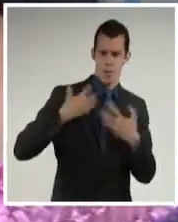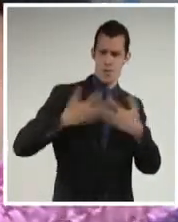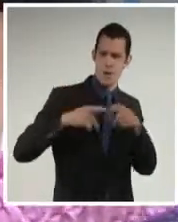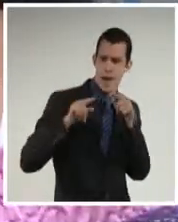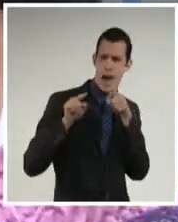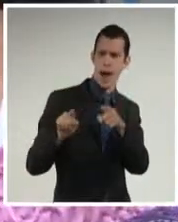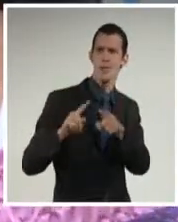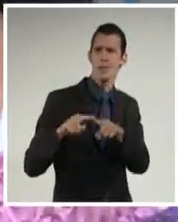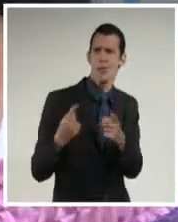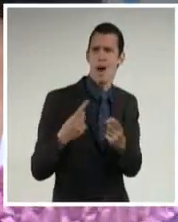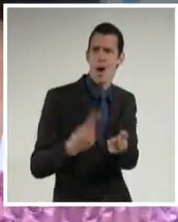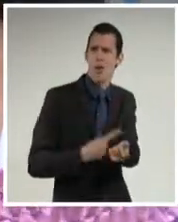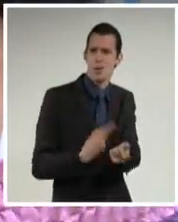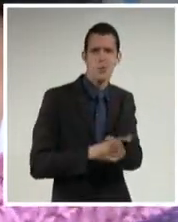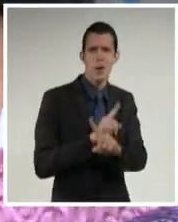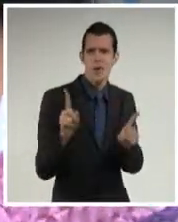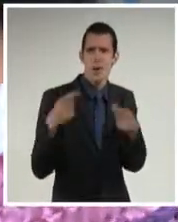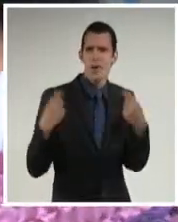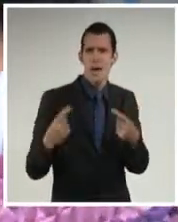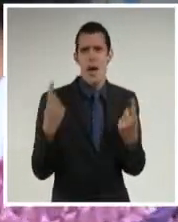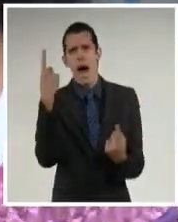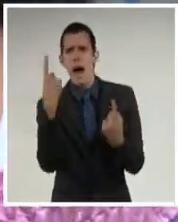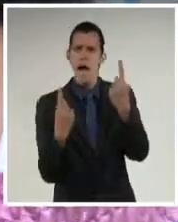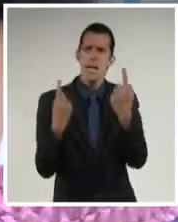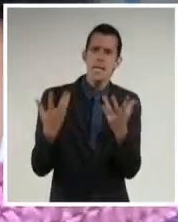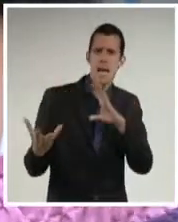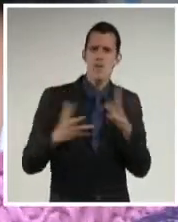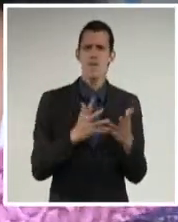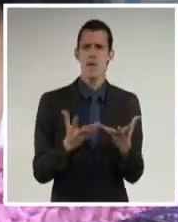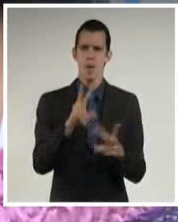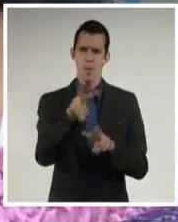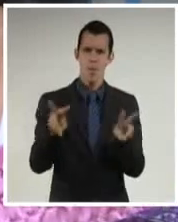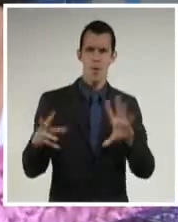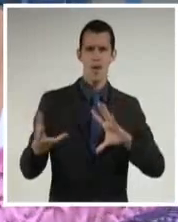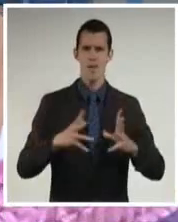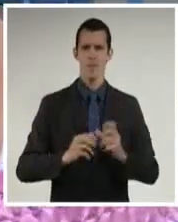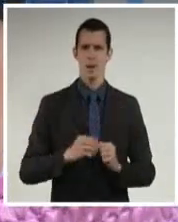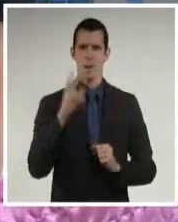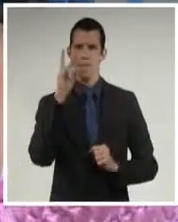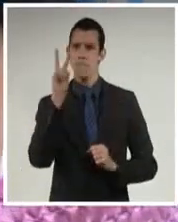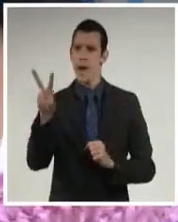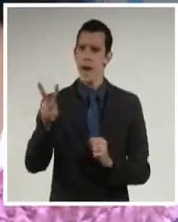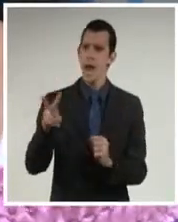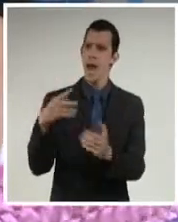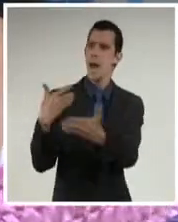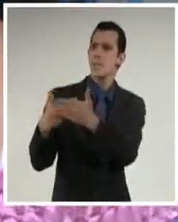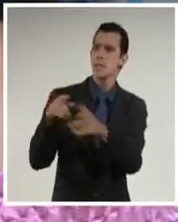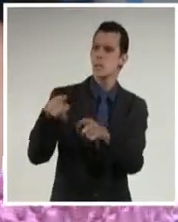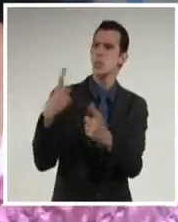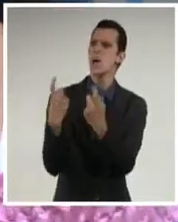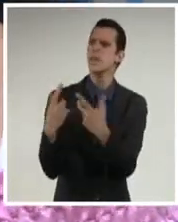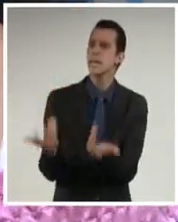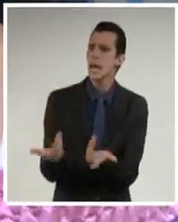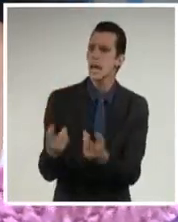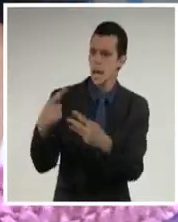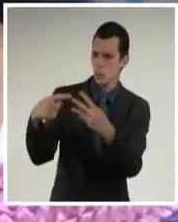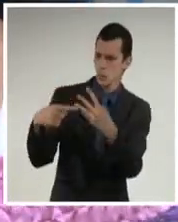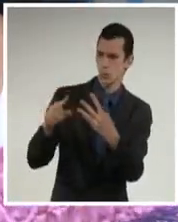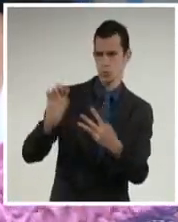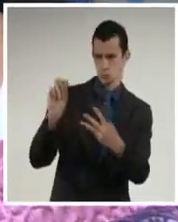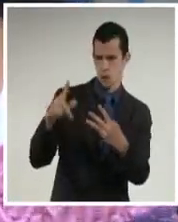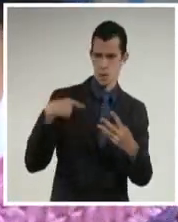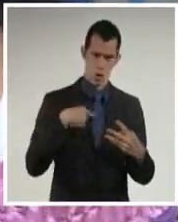tradicional, sino buscar opciones, buscar encadenarnos, tanto con la forma de gestión estatal como con otras empresas